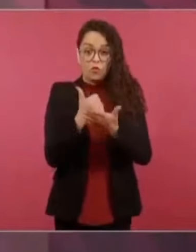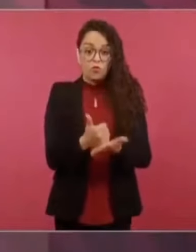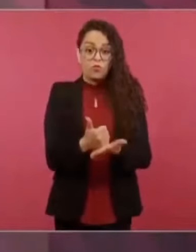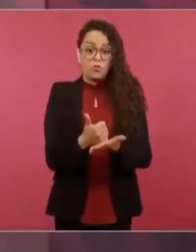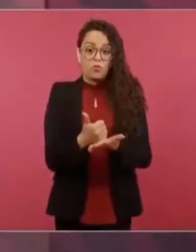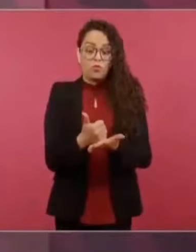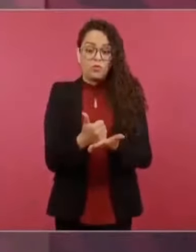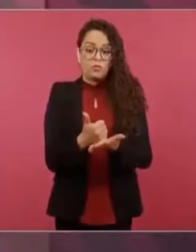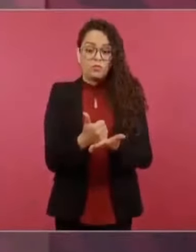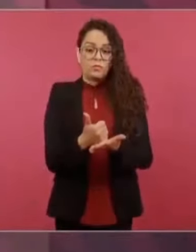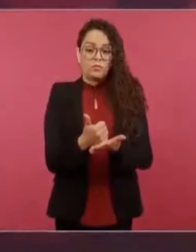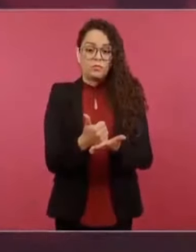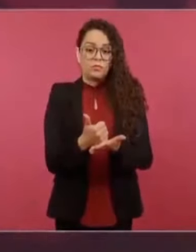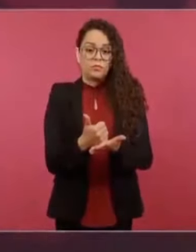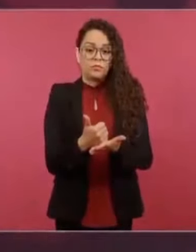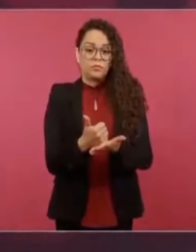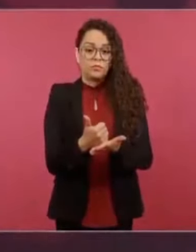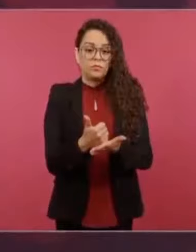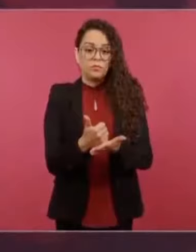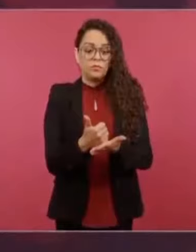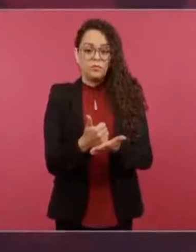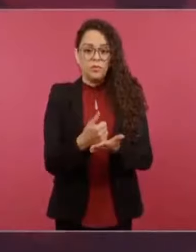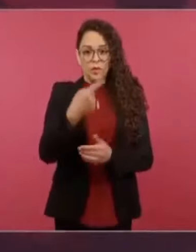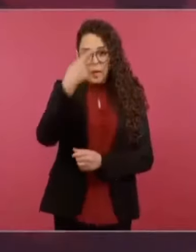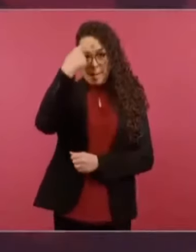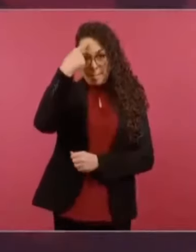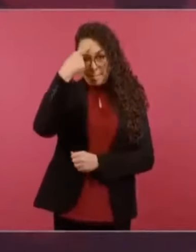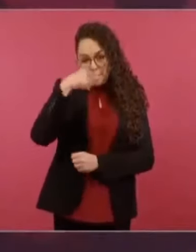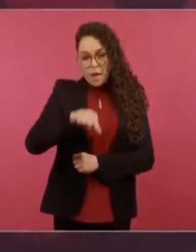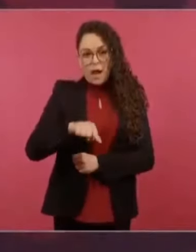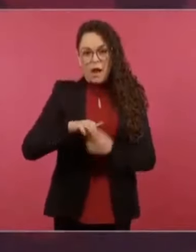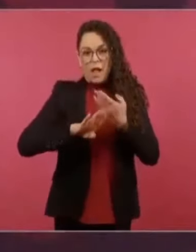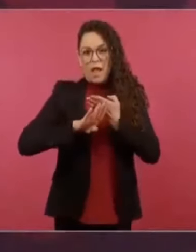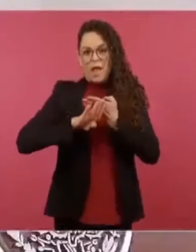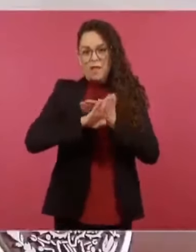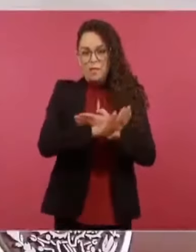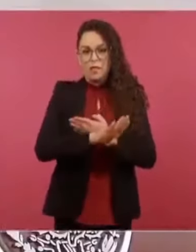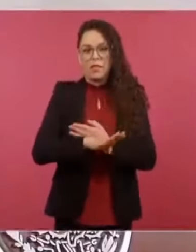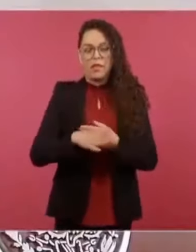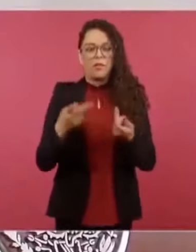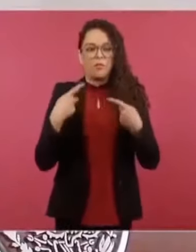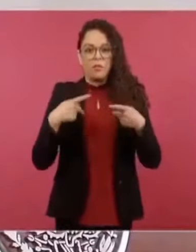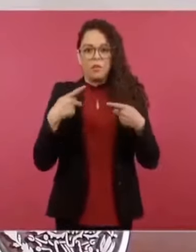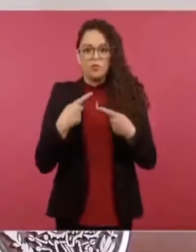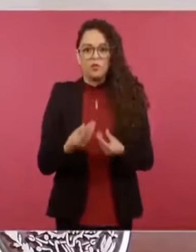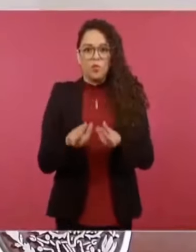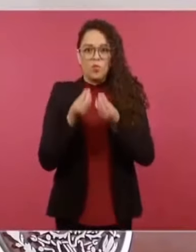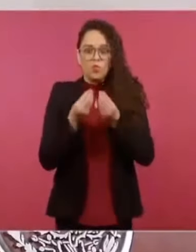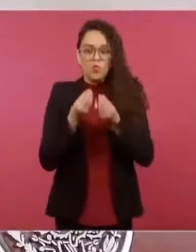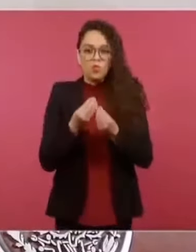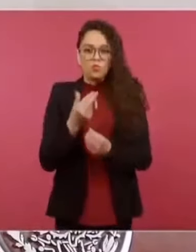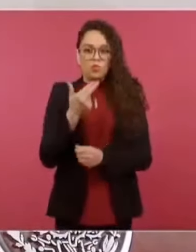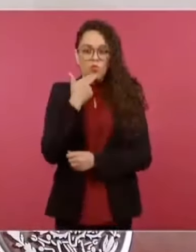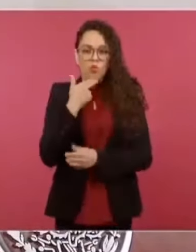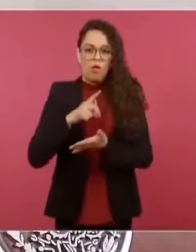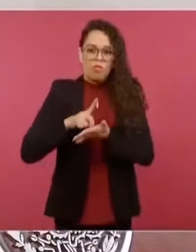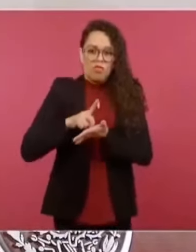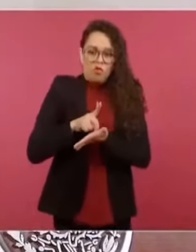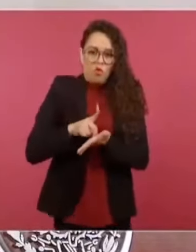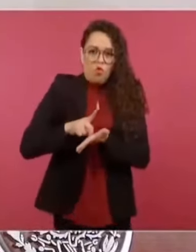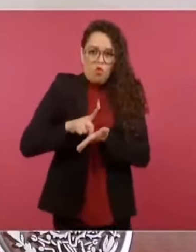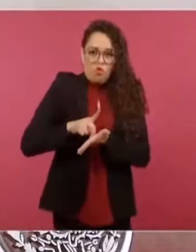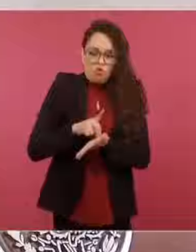se padezcan esas pandemias de consumo de fentanilo en Estados Unidos, que tanto dolor, que tanta